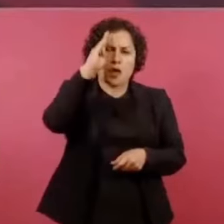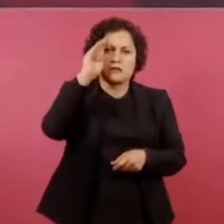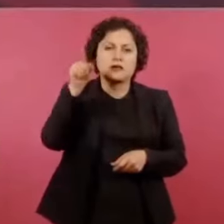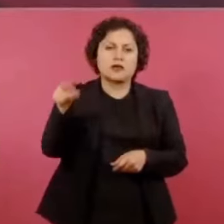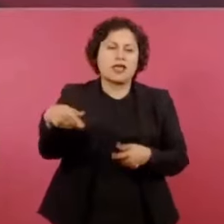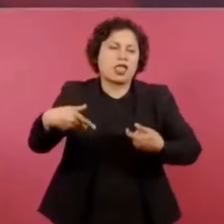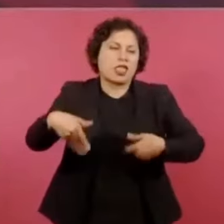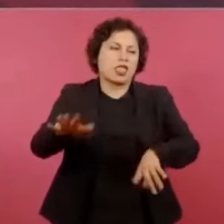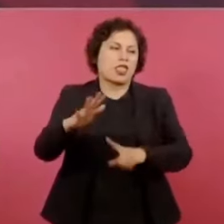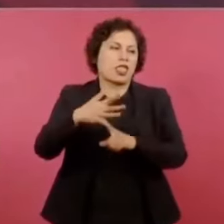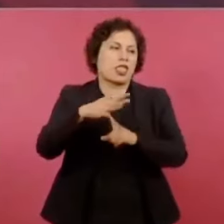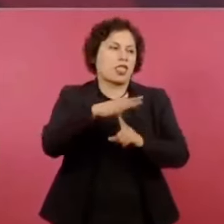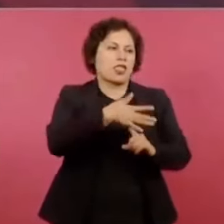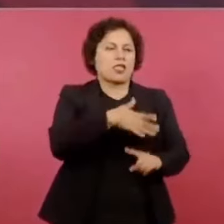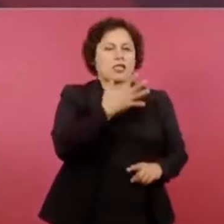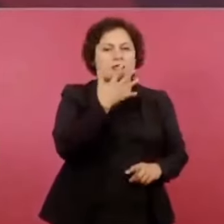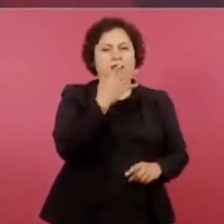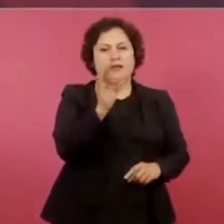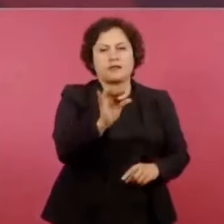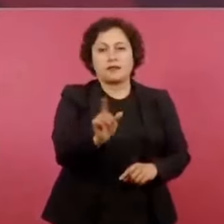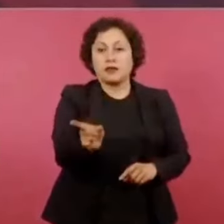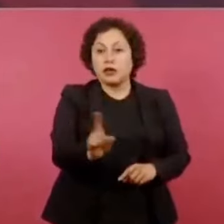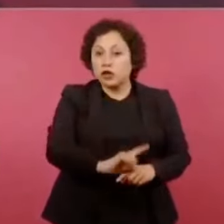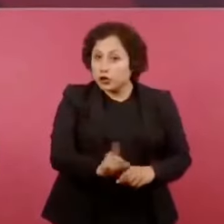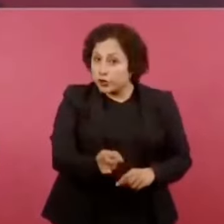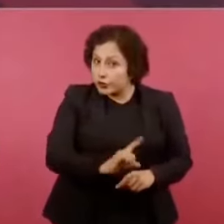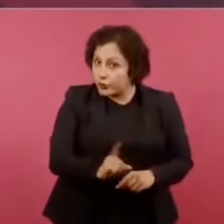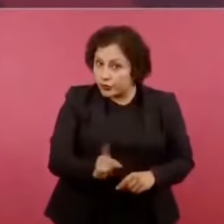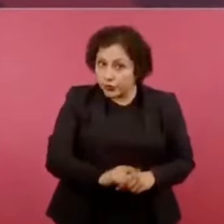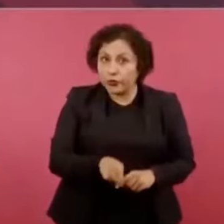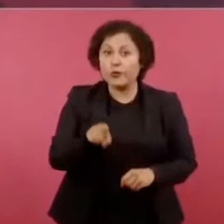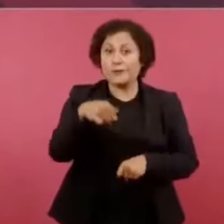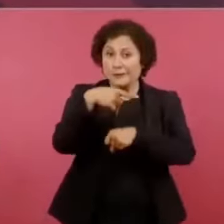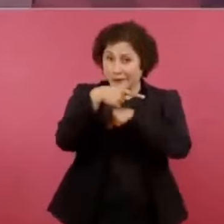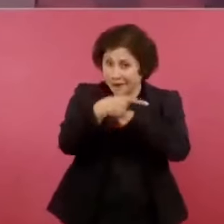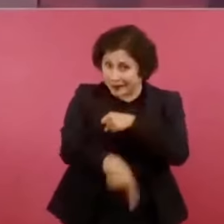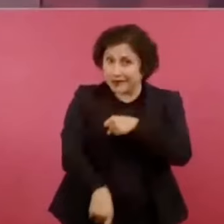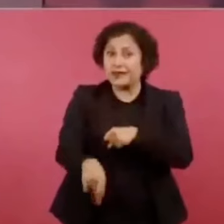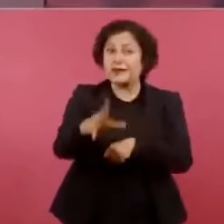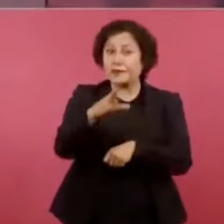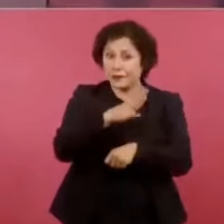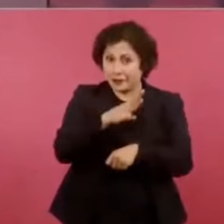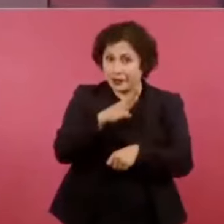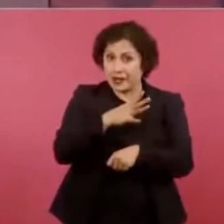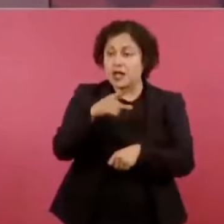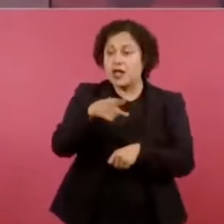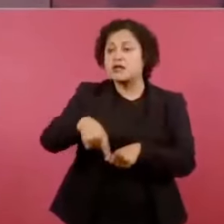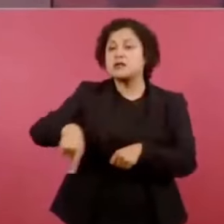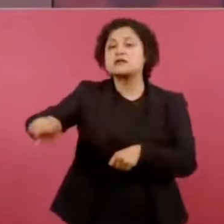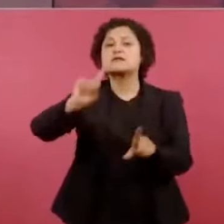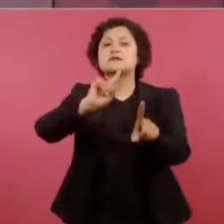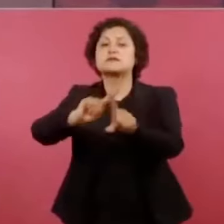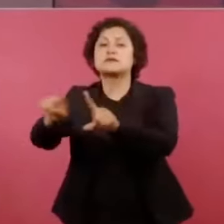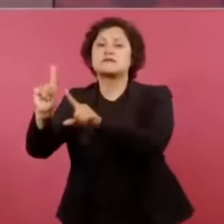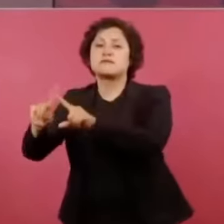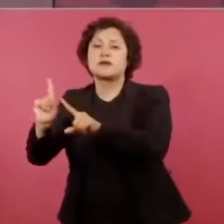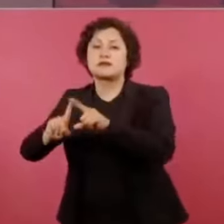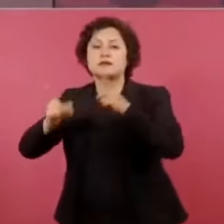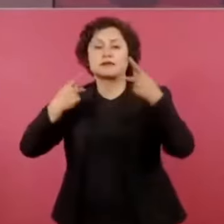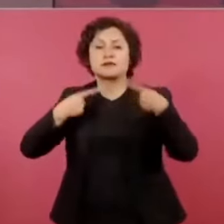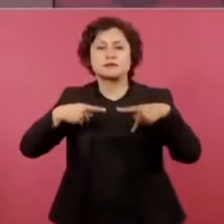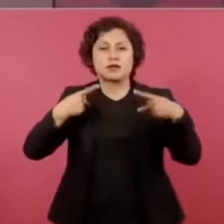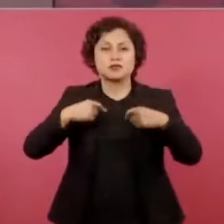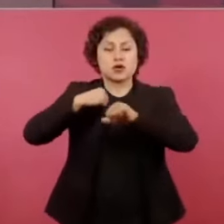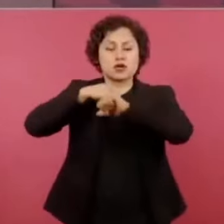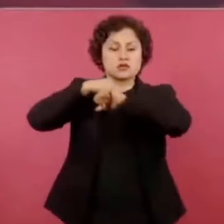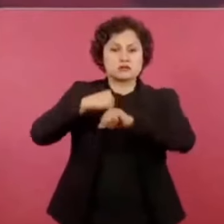complicada, es riesgosa. Han perdido la vida marinos, me